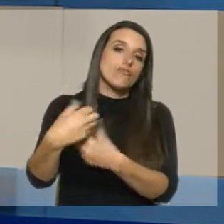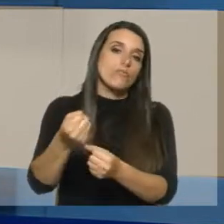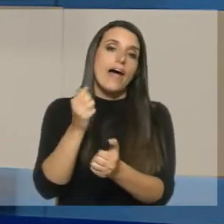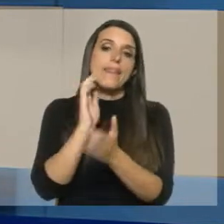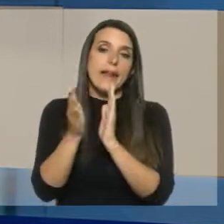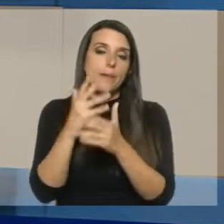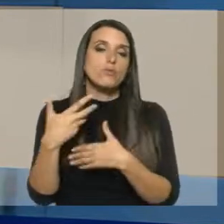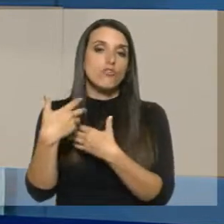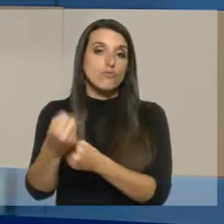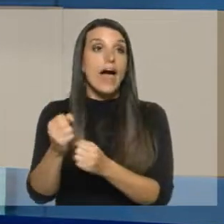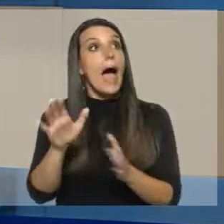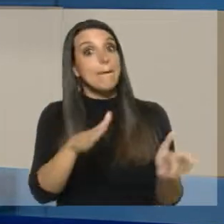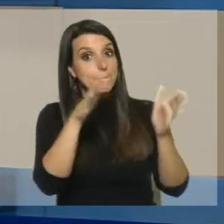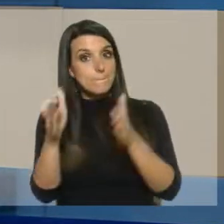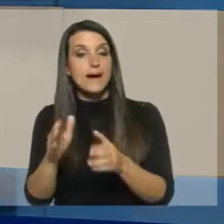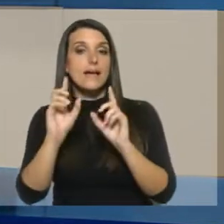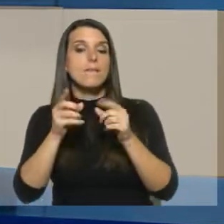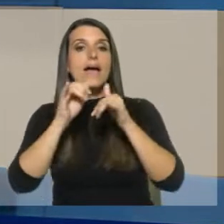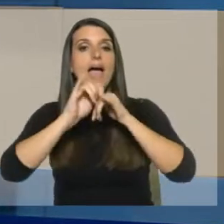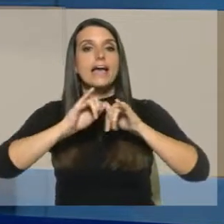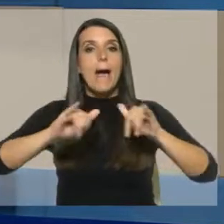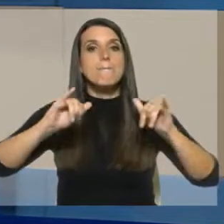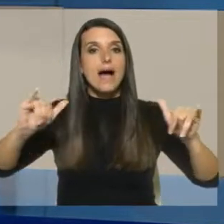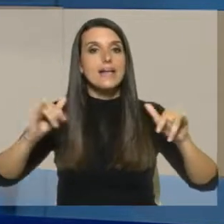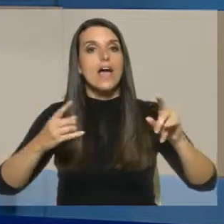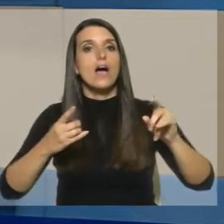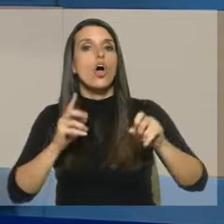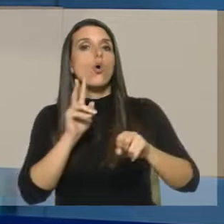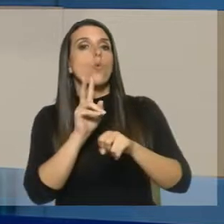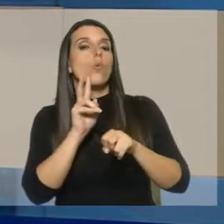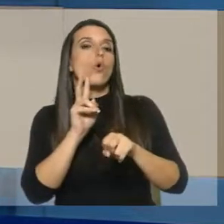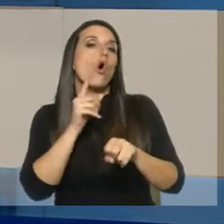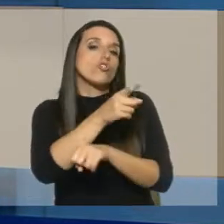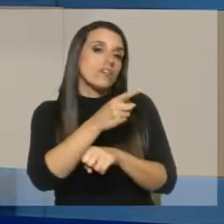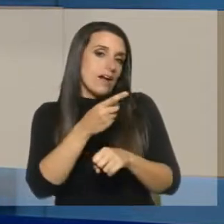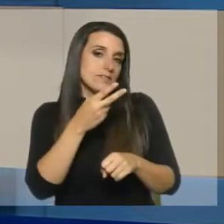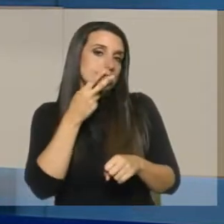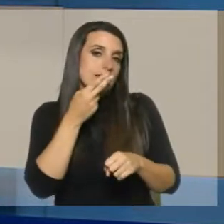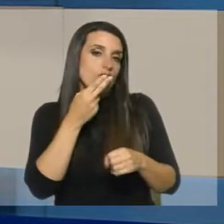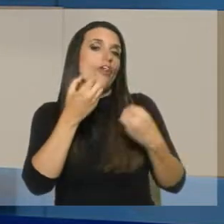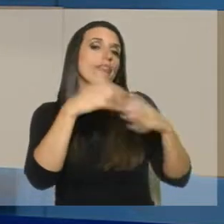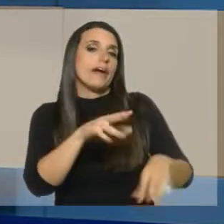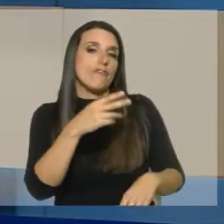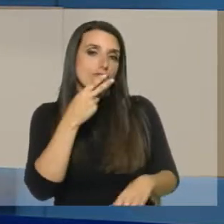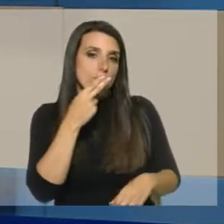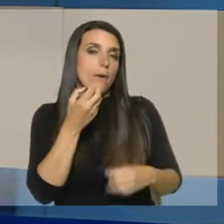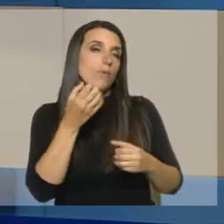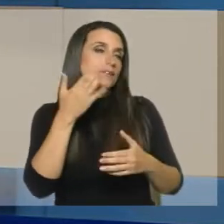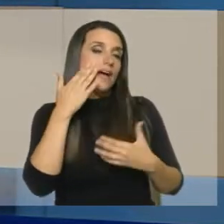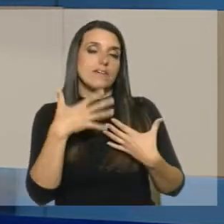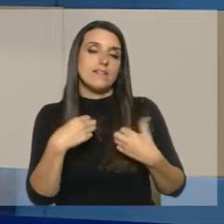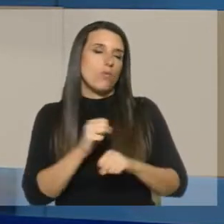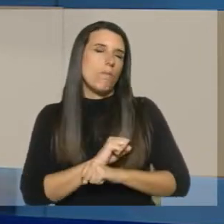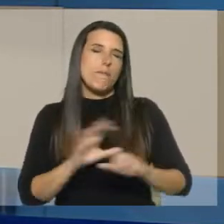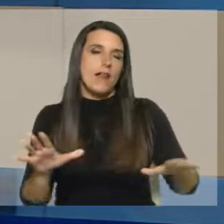eso mismo. Y por otro lado, campañas de prevención para evitar de fumar, porque está clarísimo que es perjudicial para